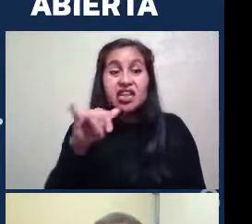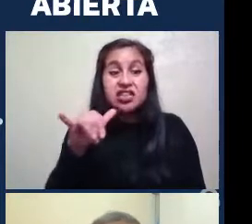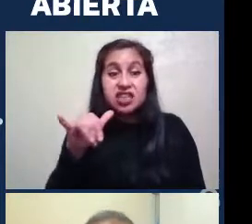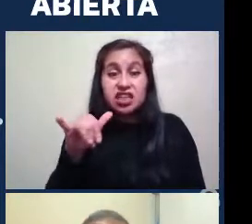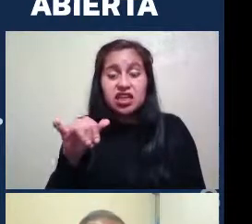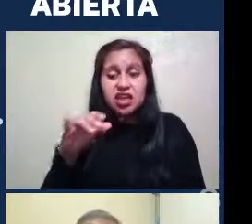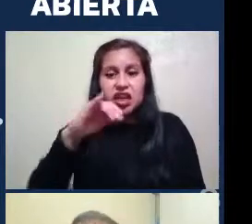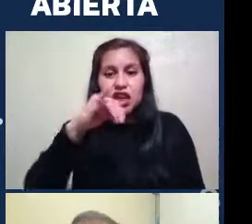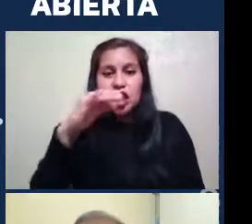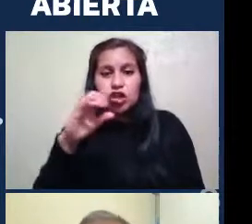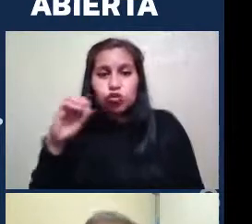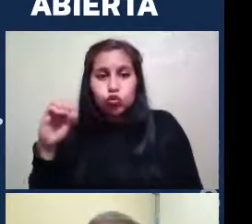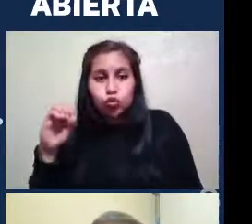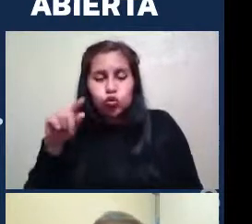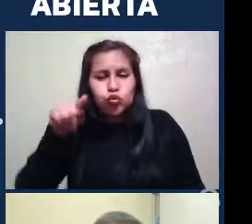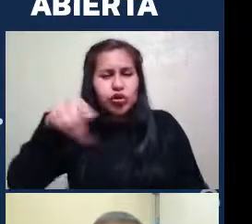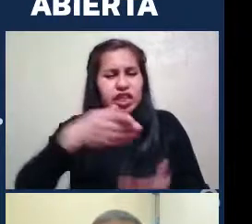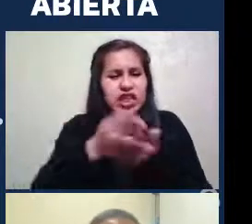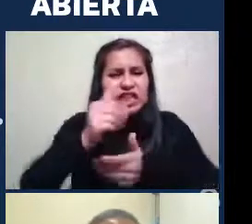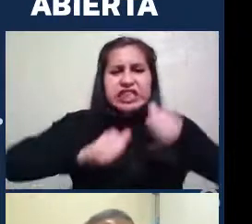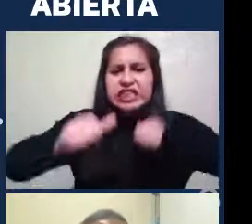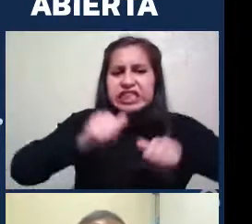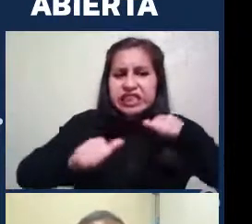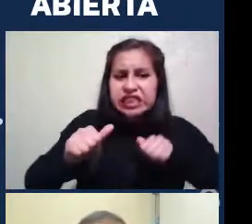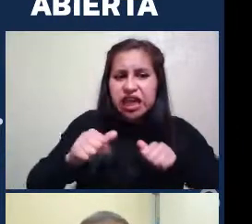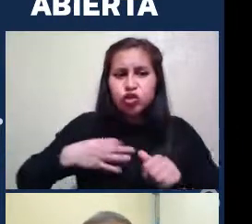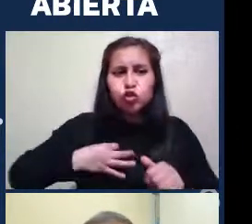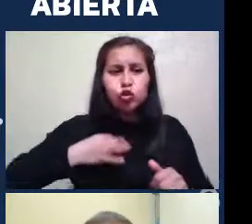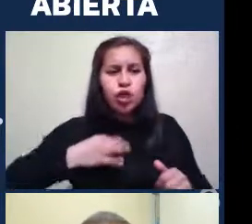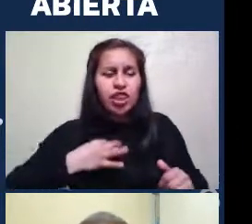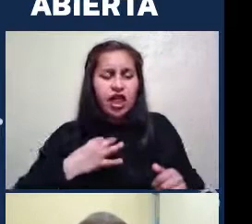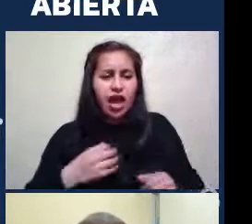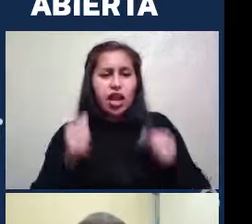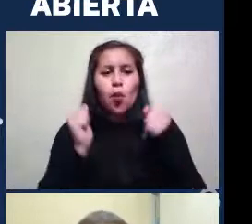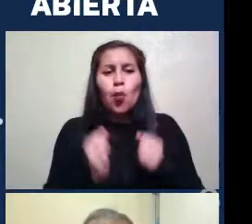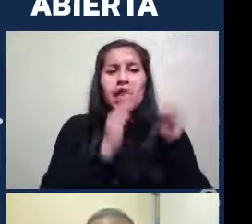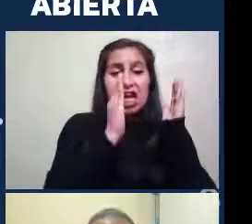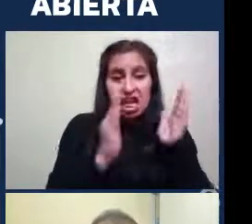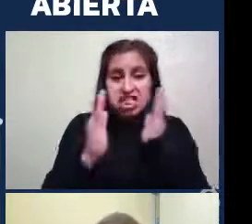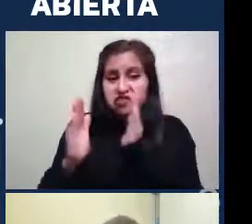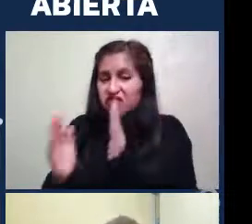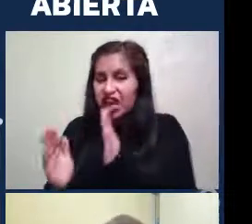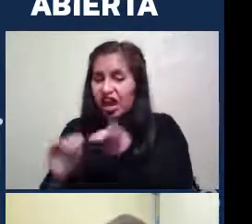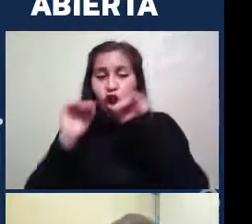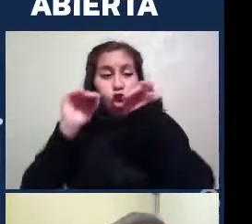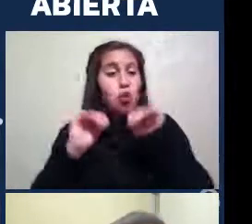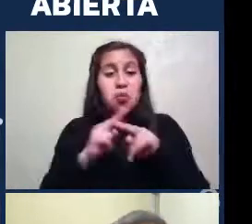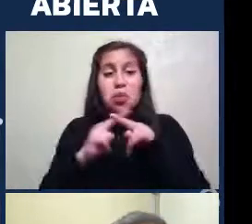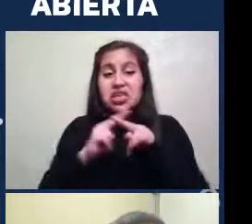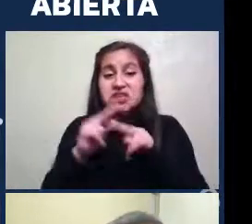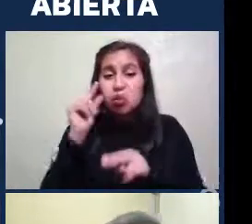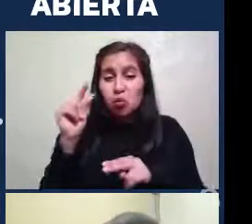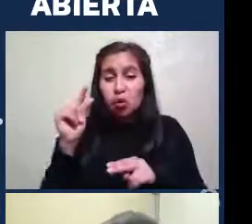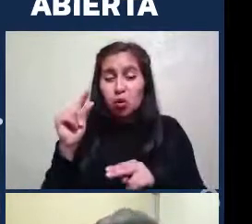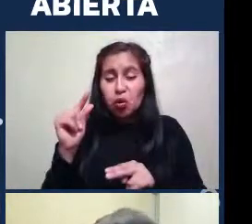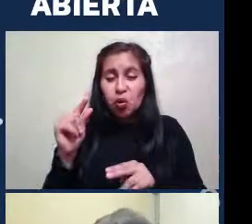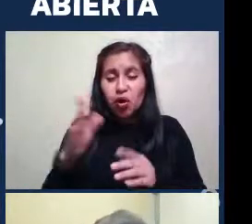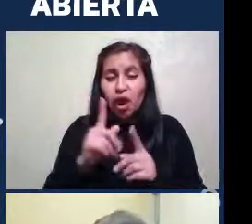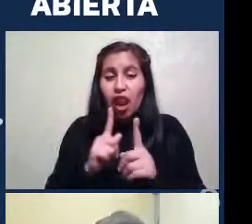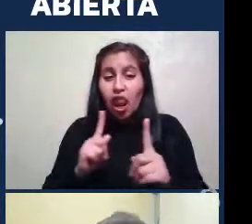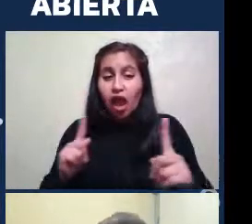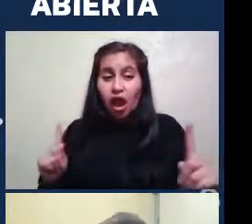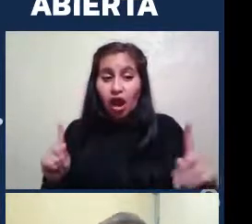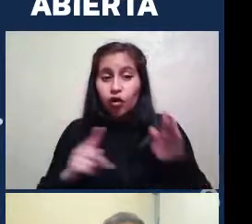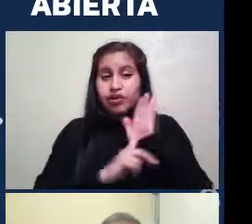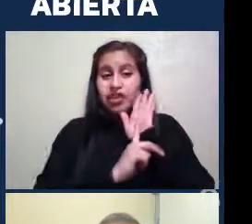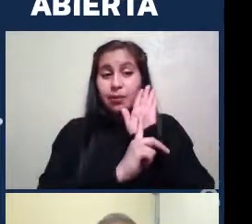De ciencia ciudadana Donde ustedes pueden Clasificar galaxias Según Los criterios Que vimos recién Ya lo hicimos Un poquito A lo largo De esta